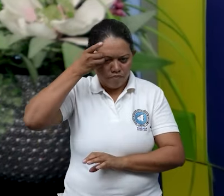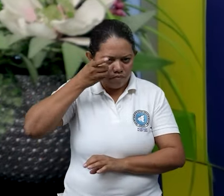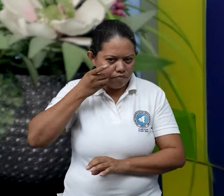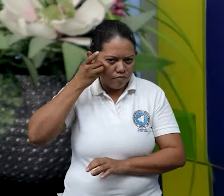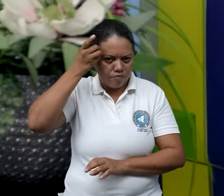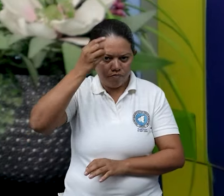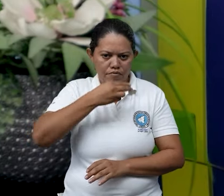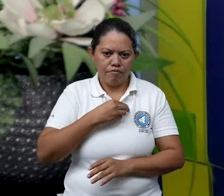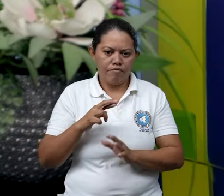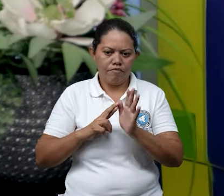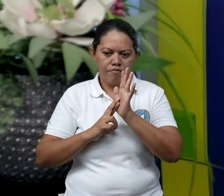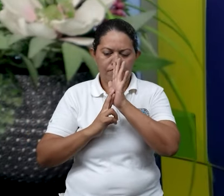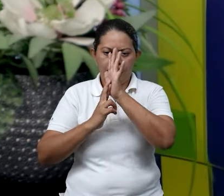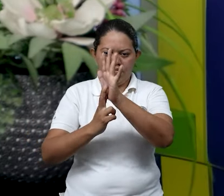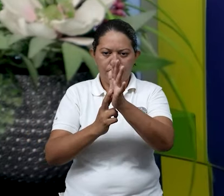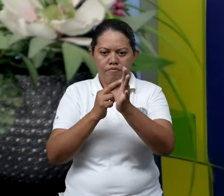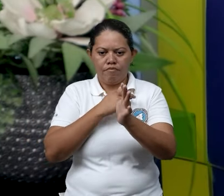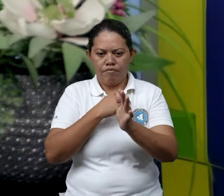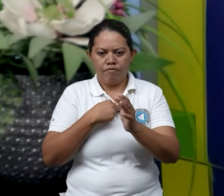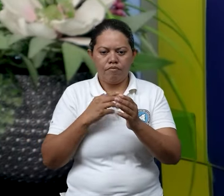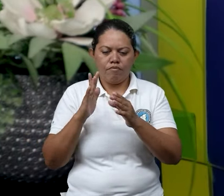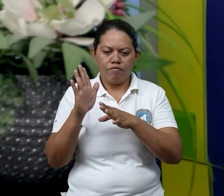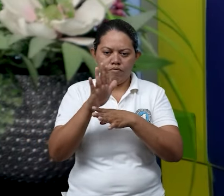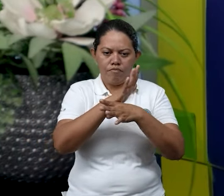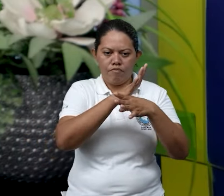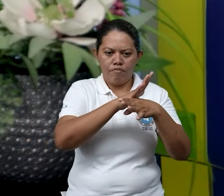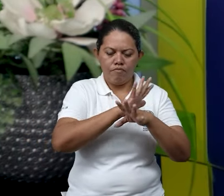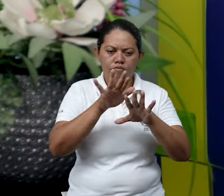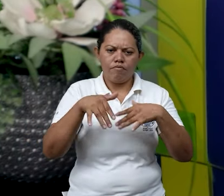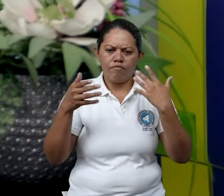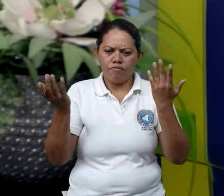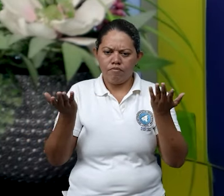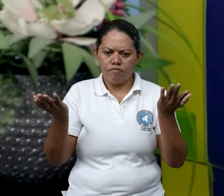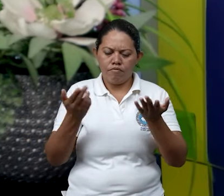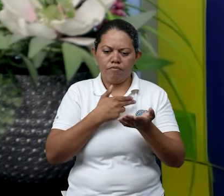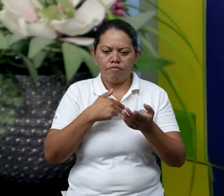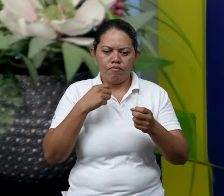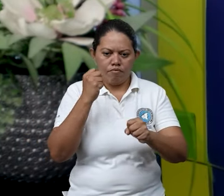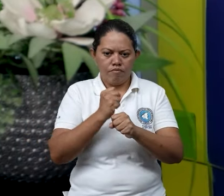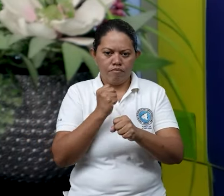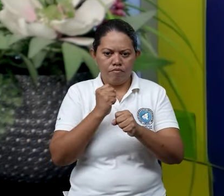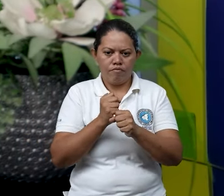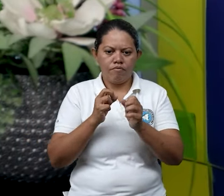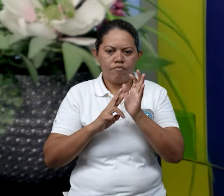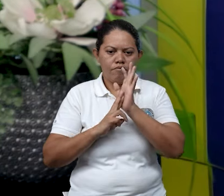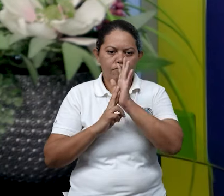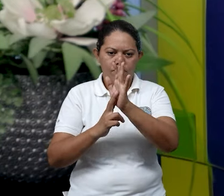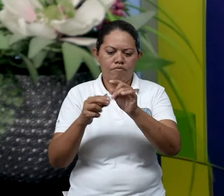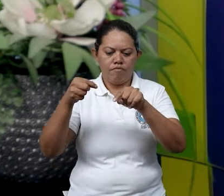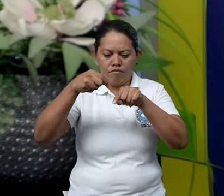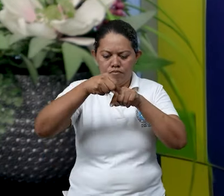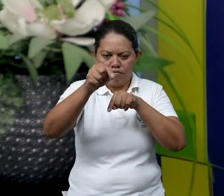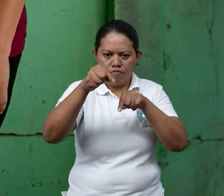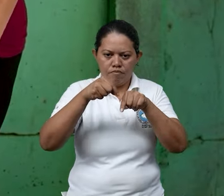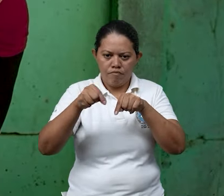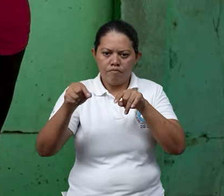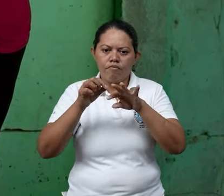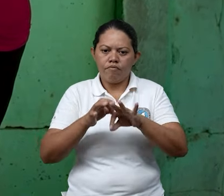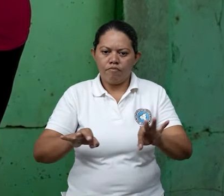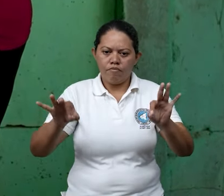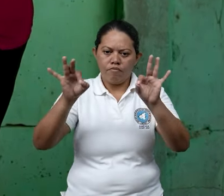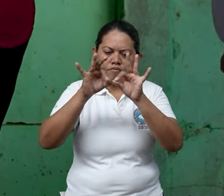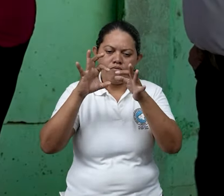de planes de respuesta a todos los niveles. Esto conlleva no solamente tener planes de respuesta municipales, sino principalmente